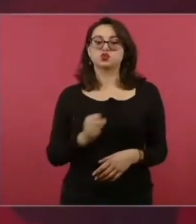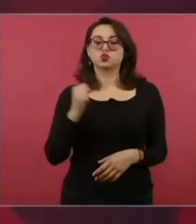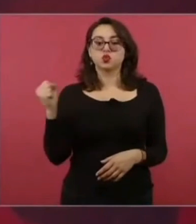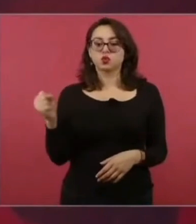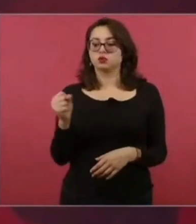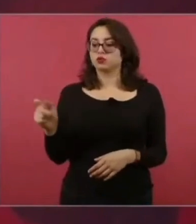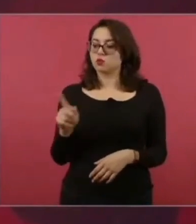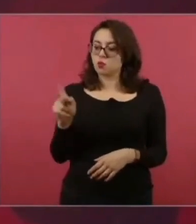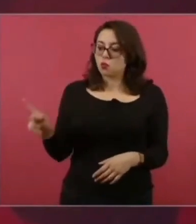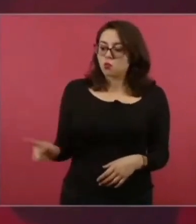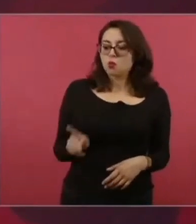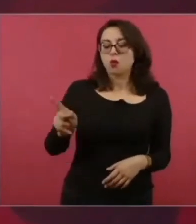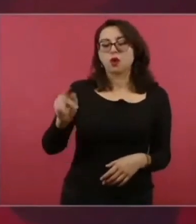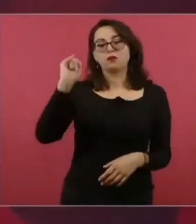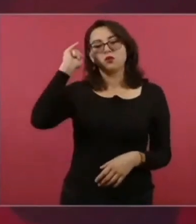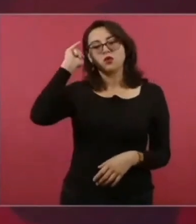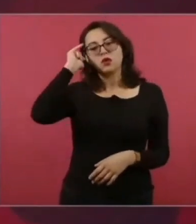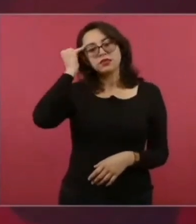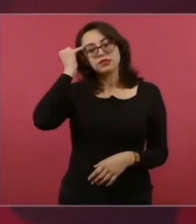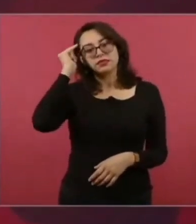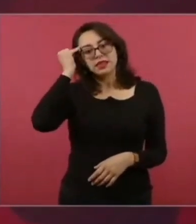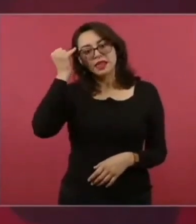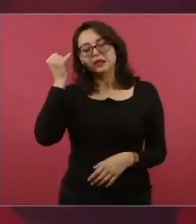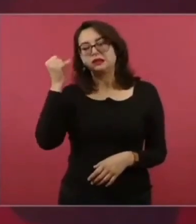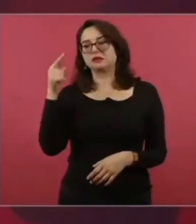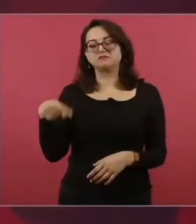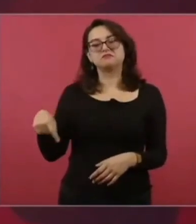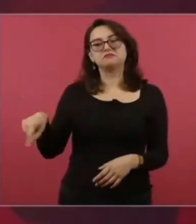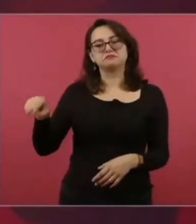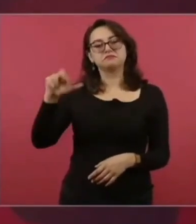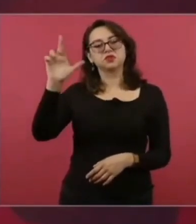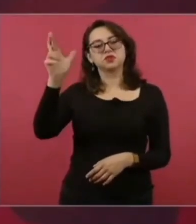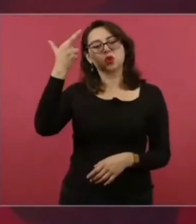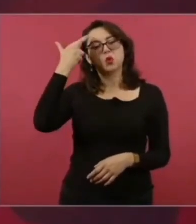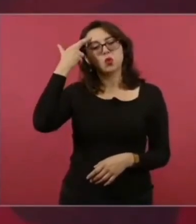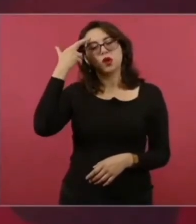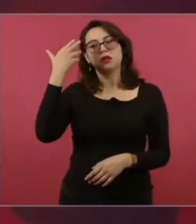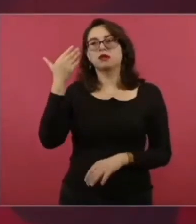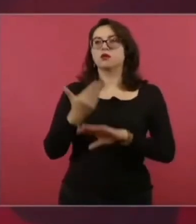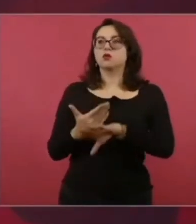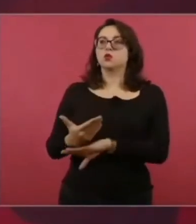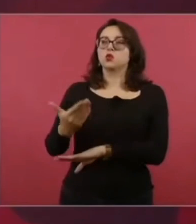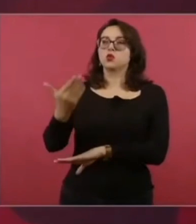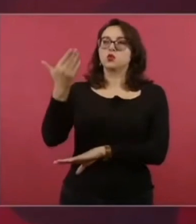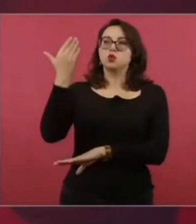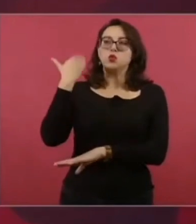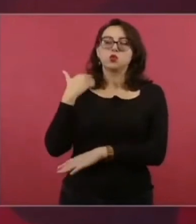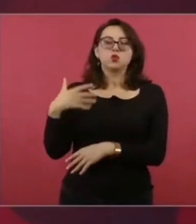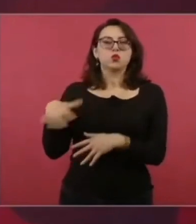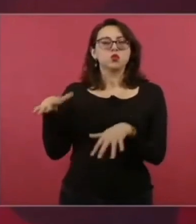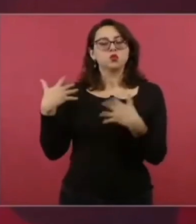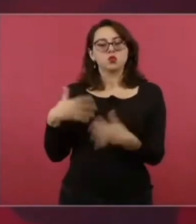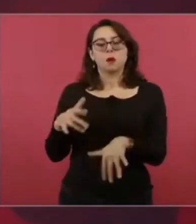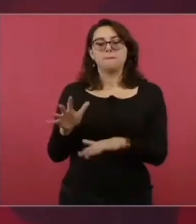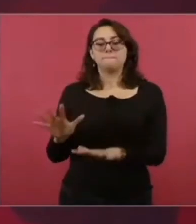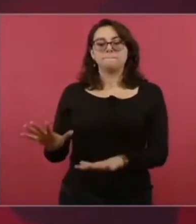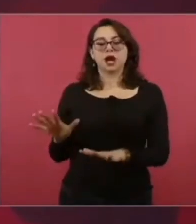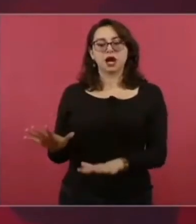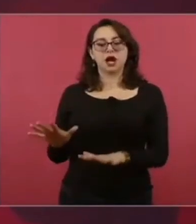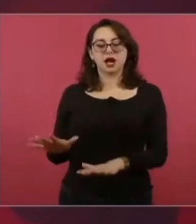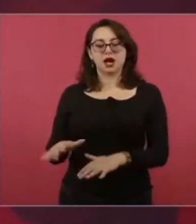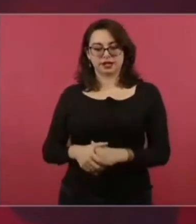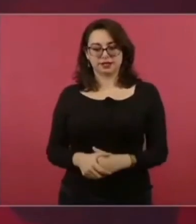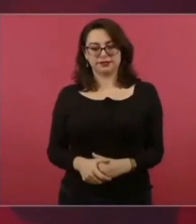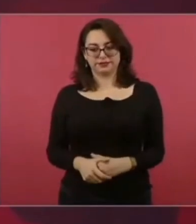excepcional, extraordinario, es